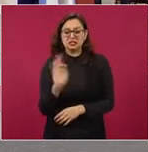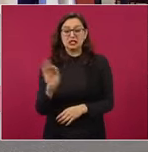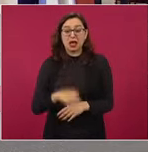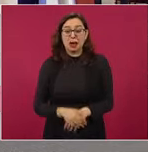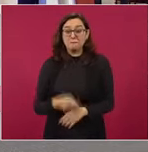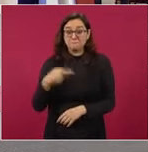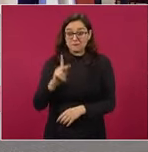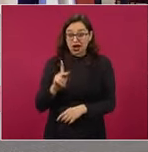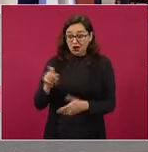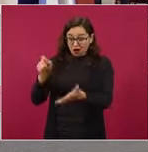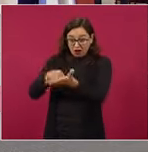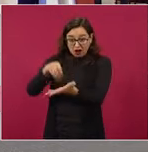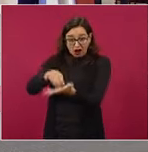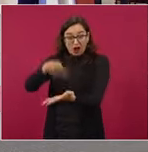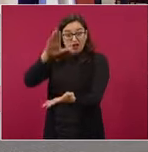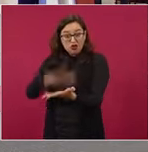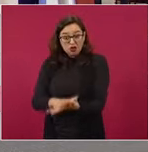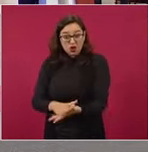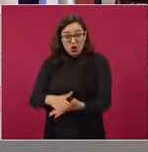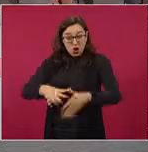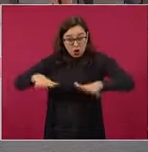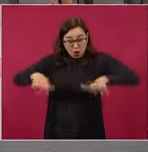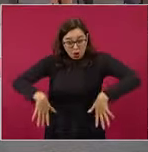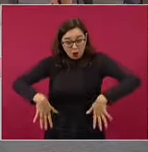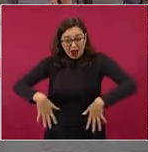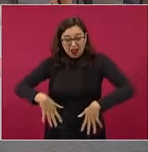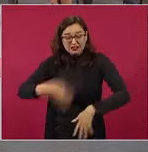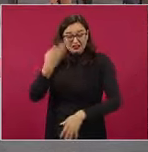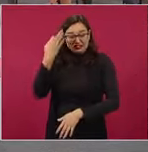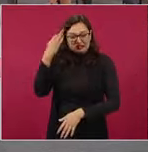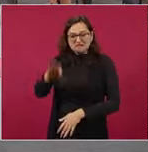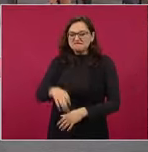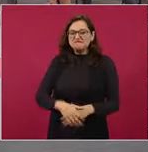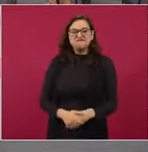yace un cobarde y un traidor a sus ideales.